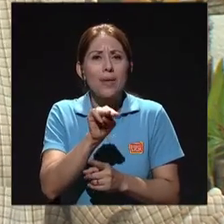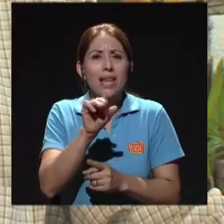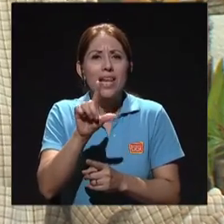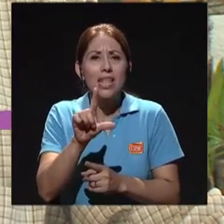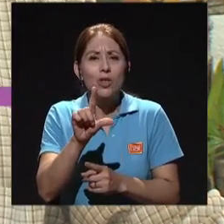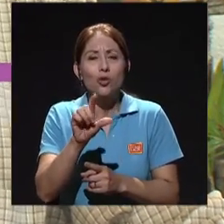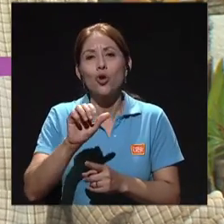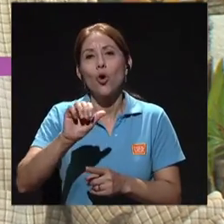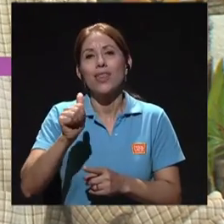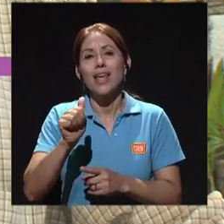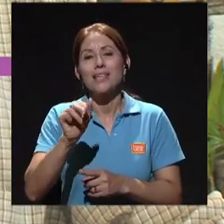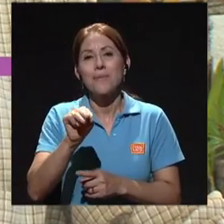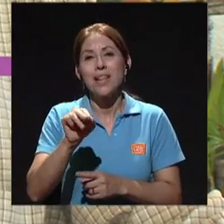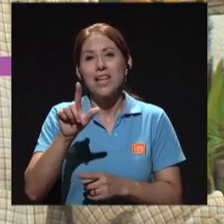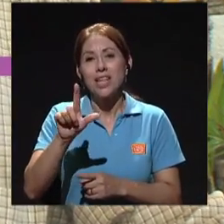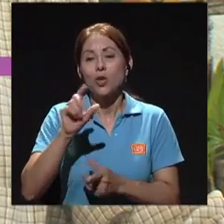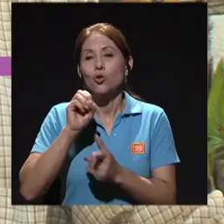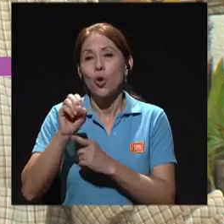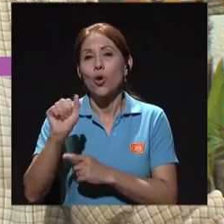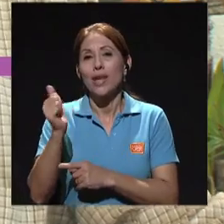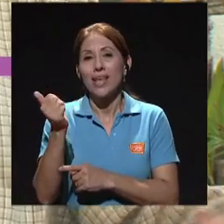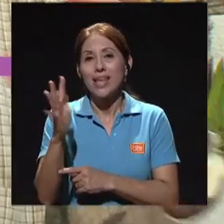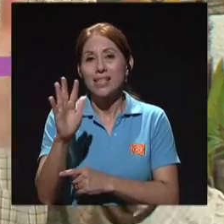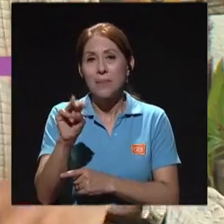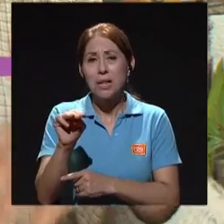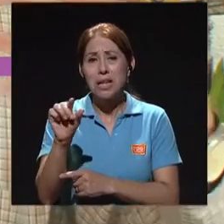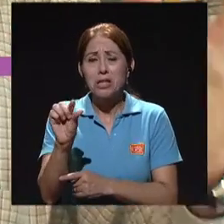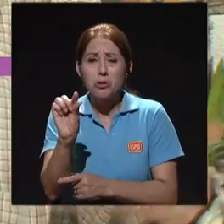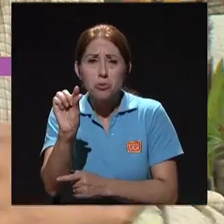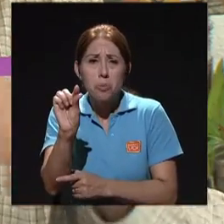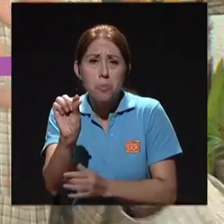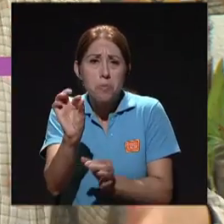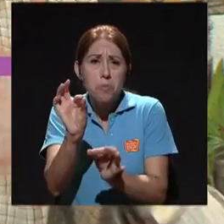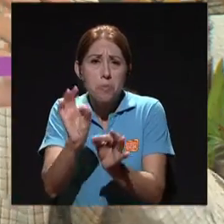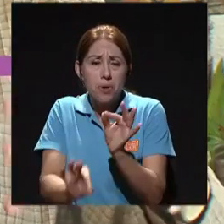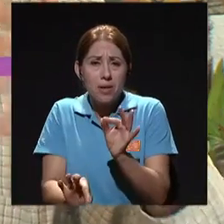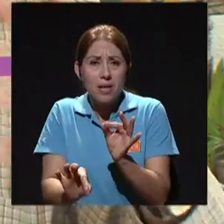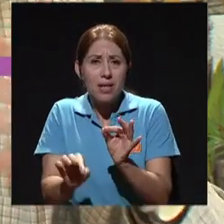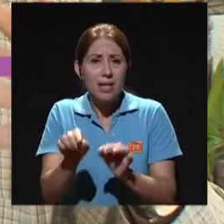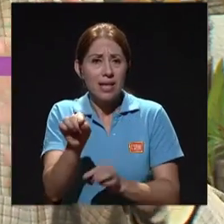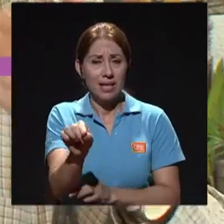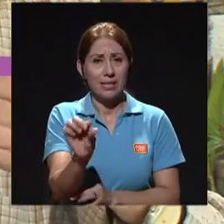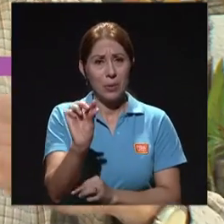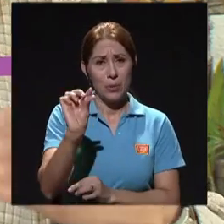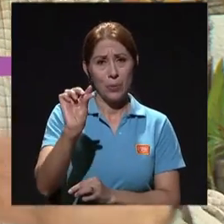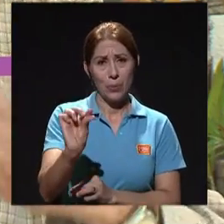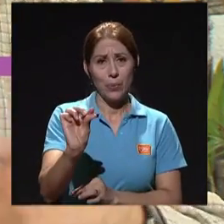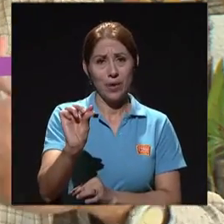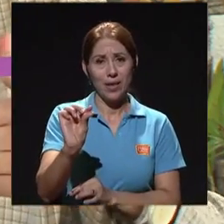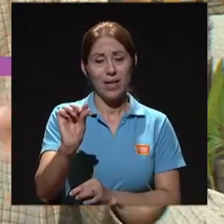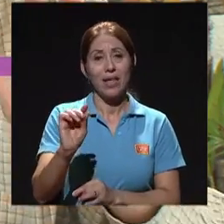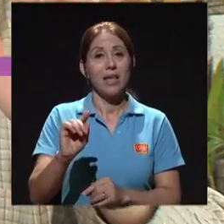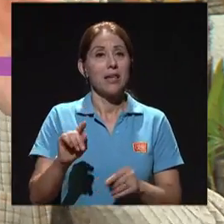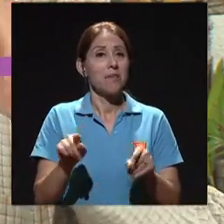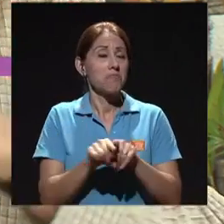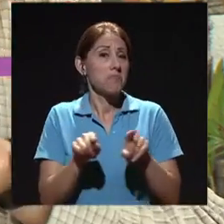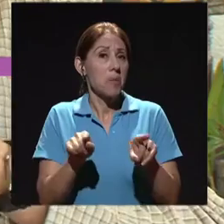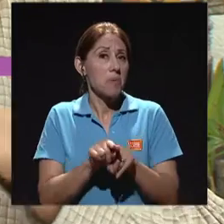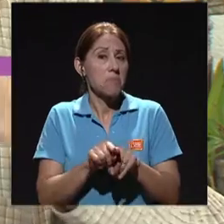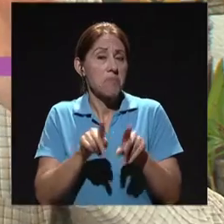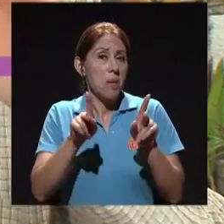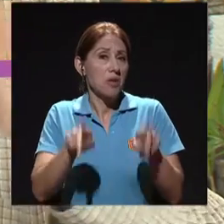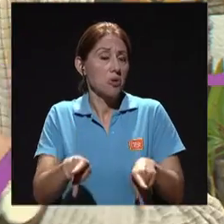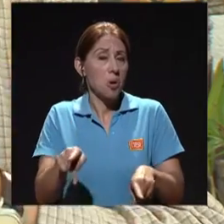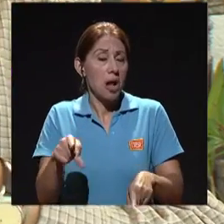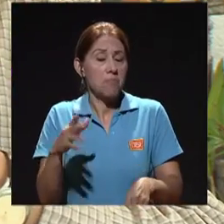en realidad es una cosa insignificante y la fisiología de la persona hace que, ¿verdad? Que sea